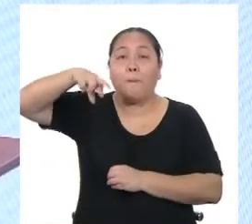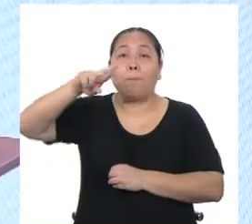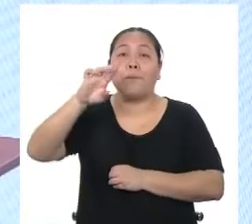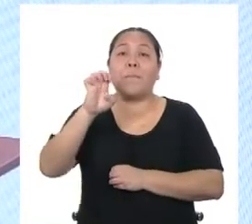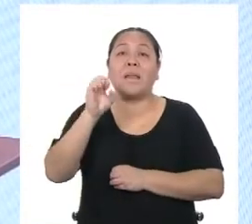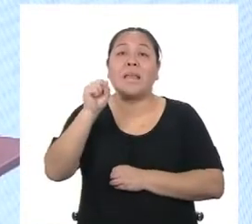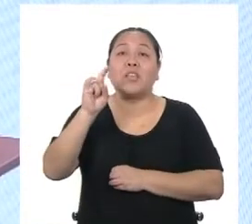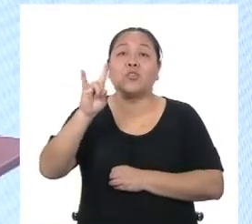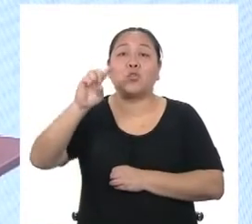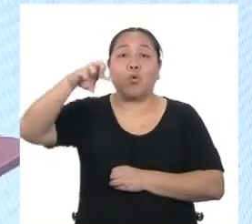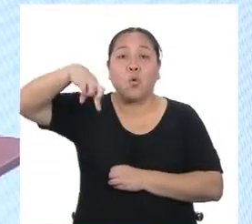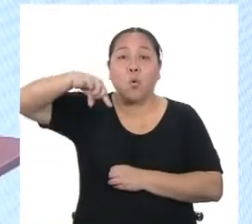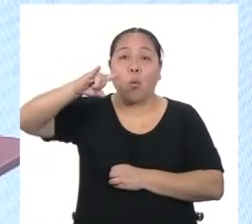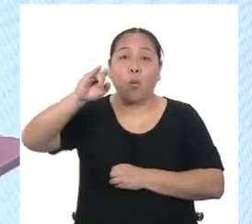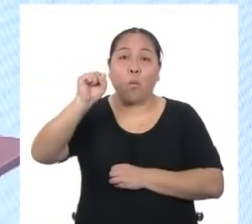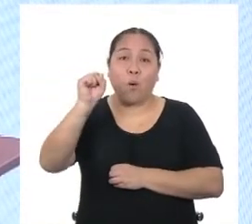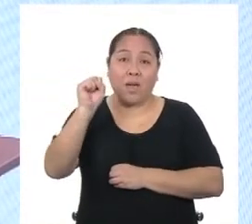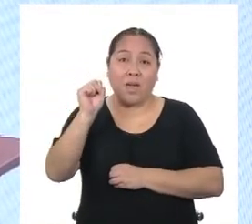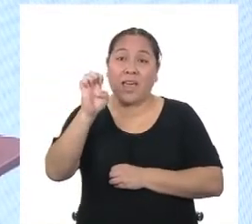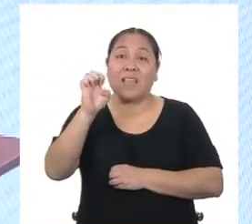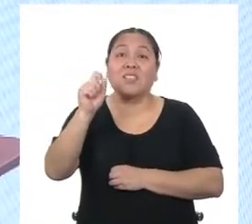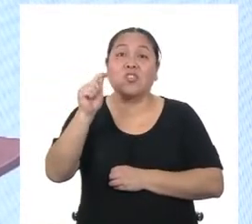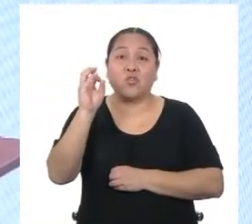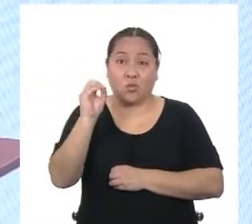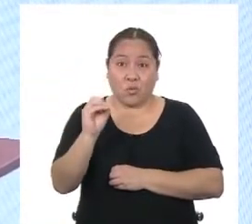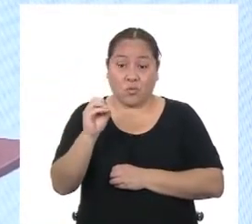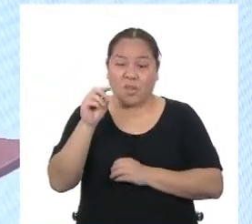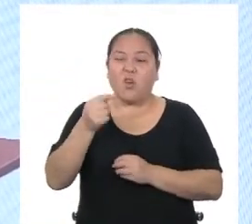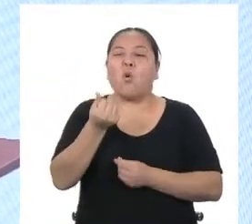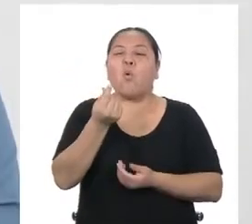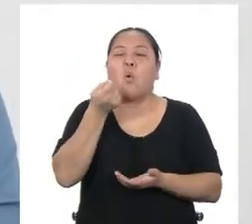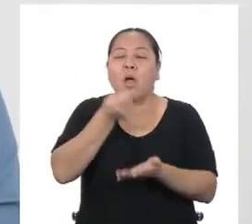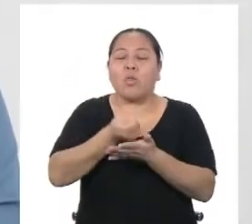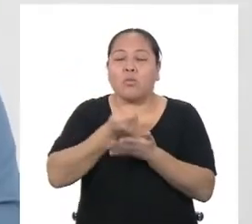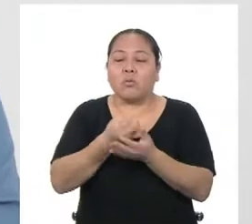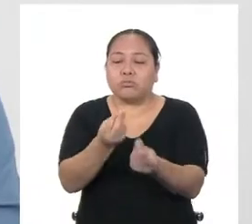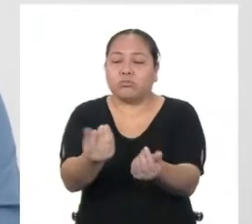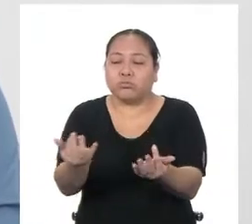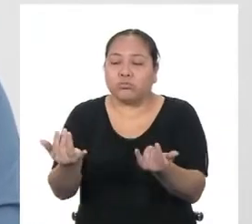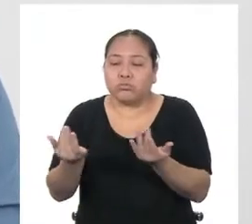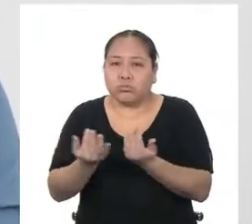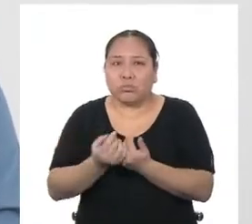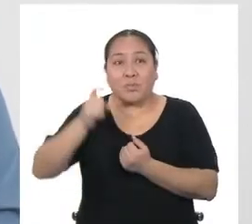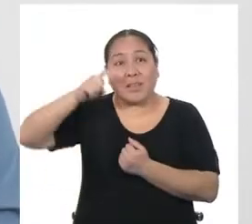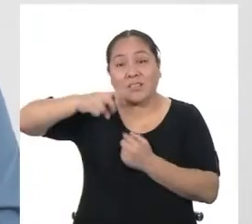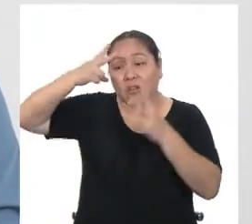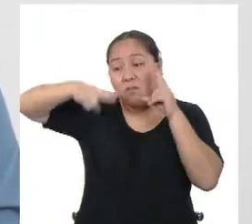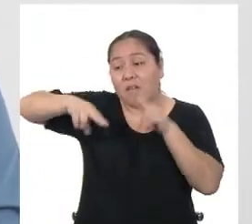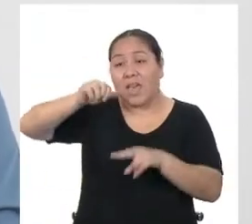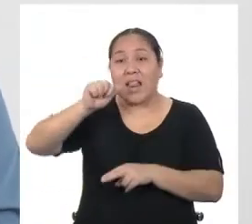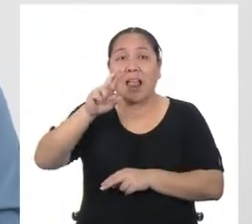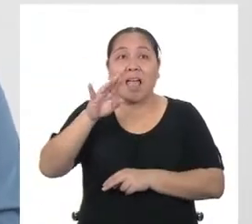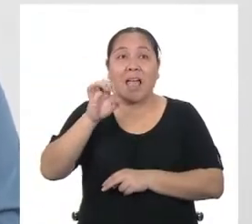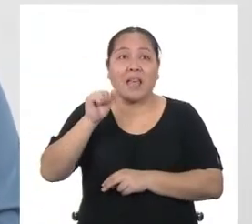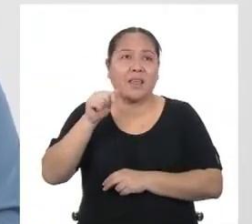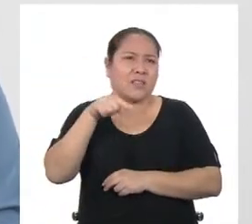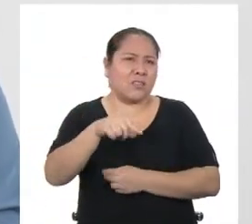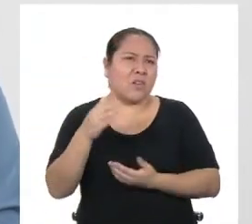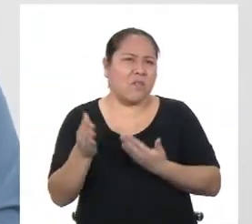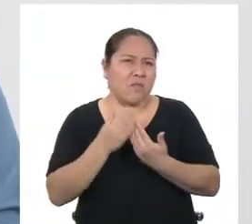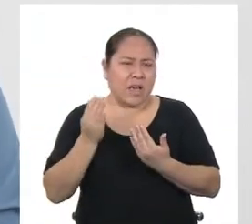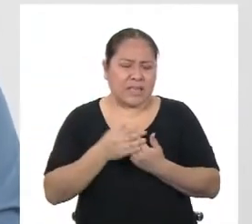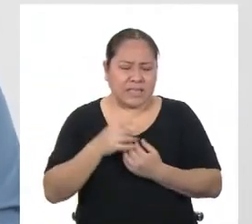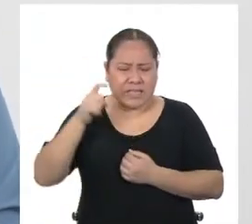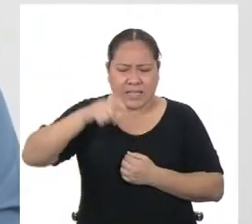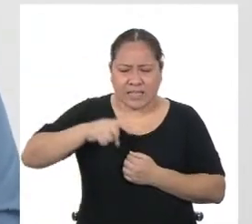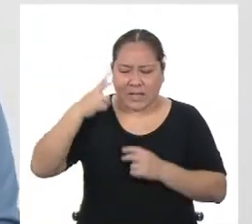en una cancha de fútbol. Y para eso, debo antes calcular su área. Es muy sencillo. Solo tienes que saber cómo se calcula el área